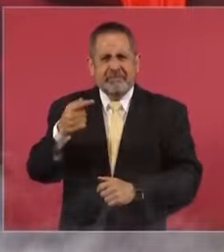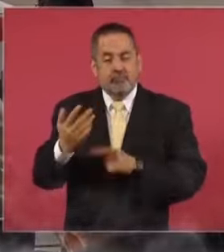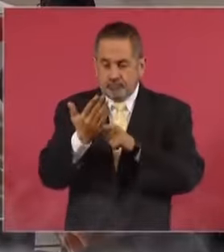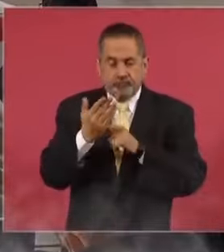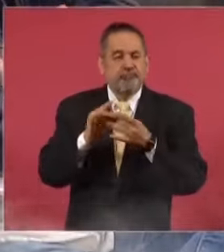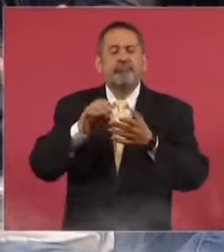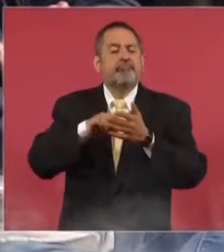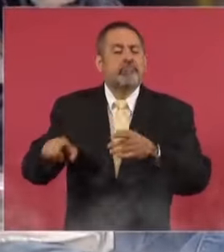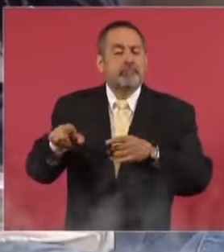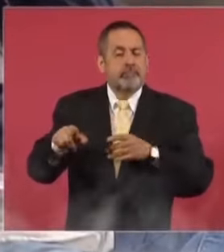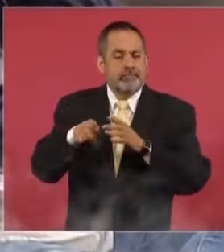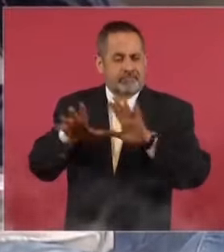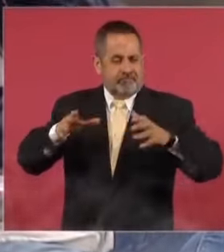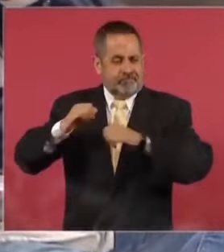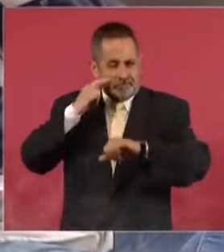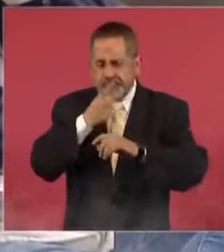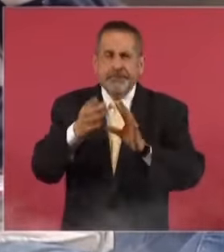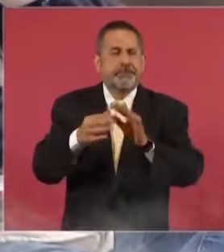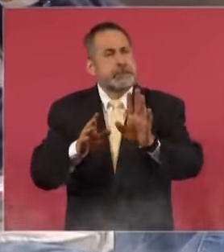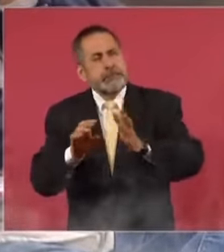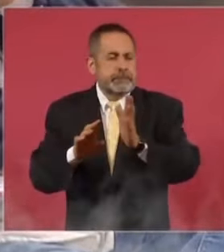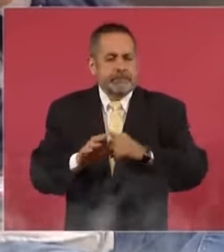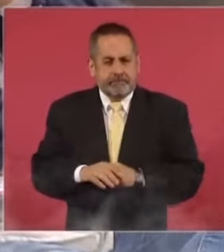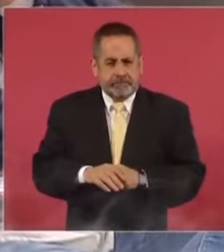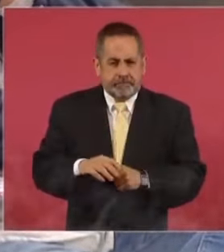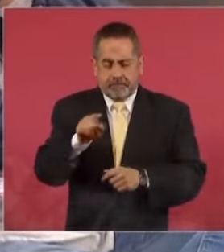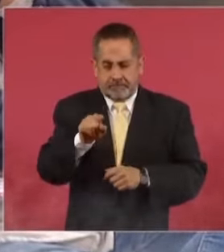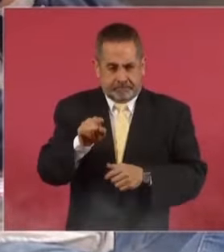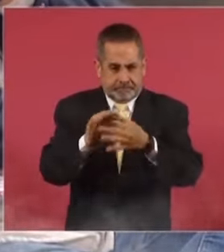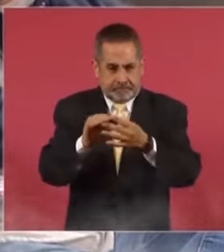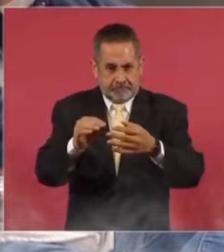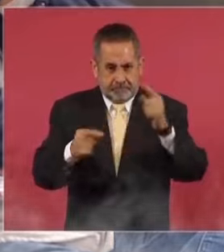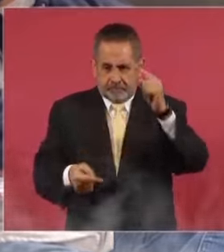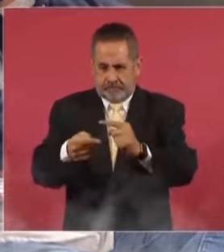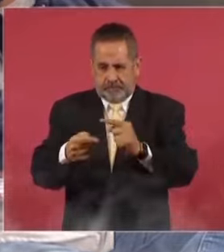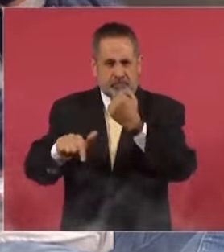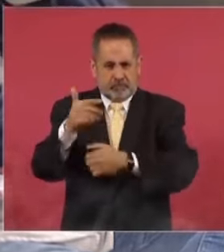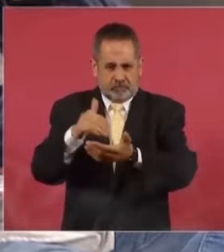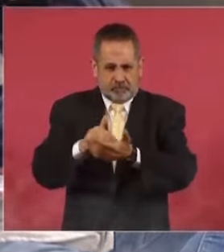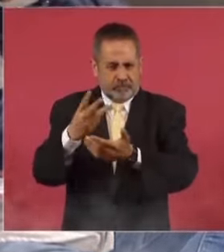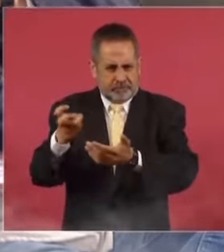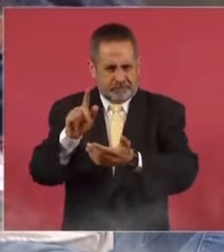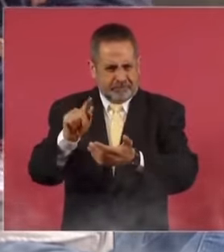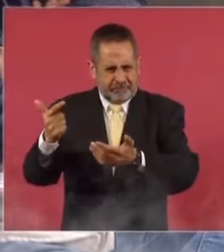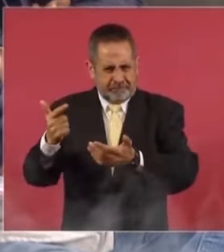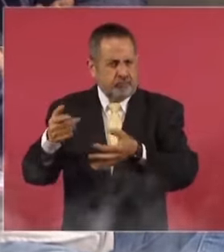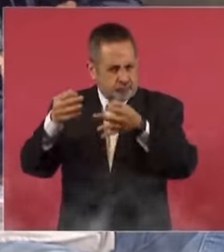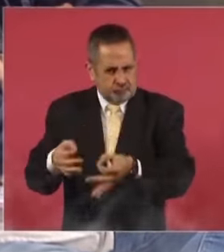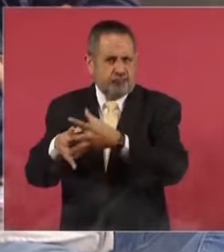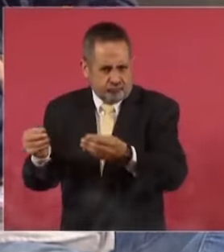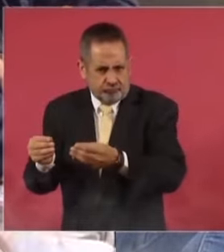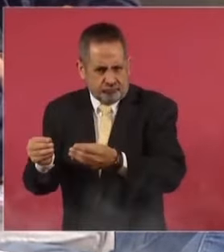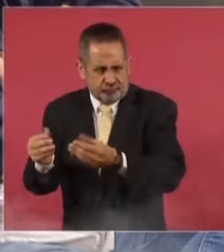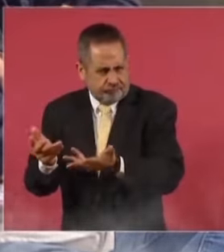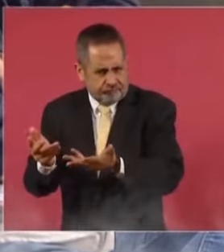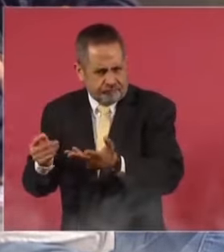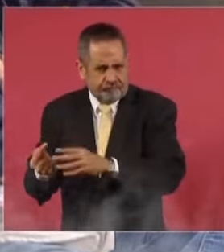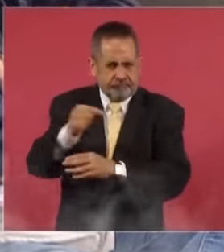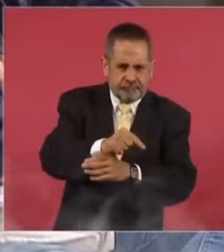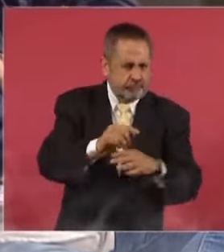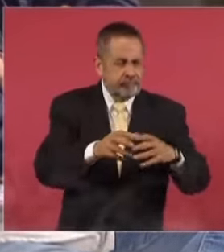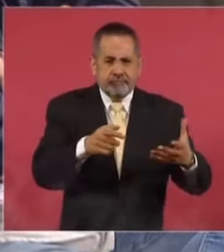377. Sí, en el Consejo Editorial y decíamos, bueno, si la cifra se baja a 12 mil 377 confirmados, pues